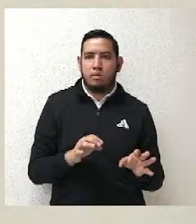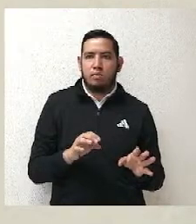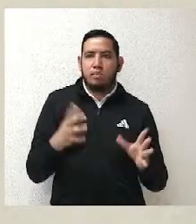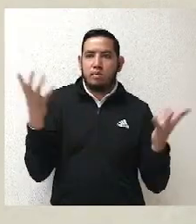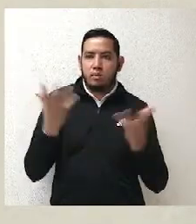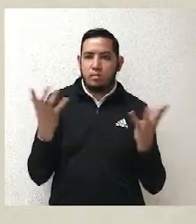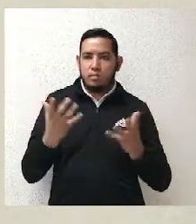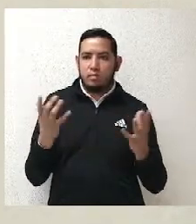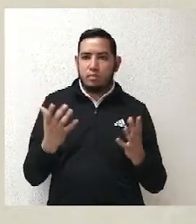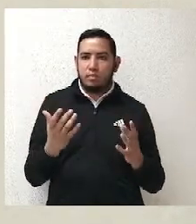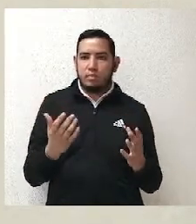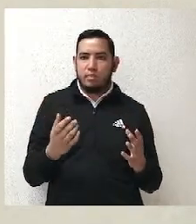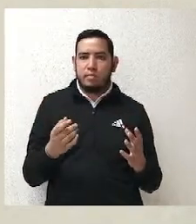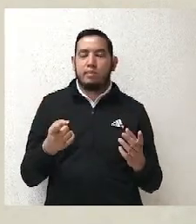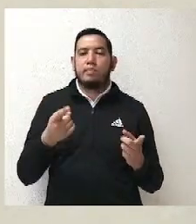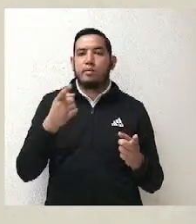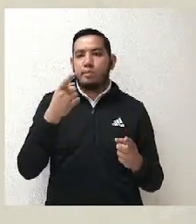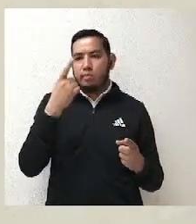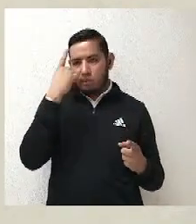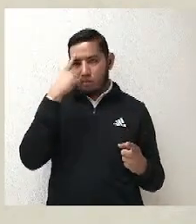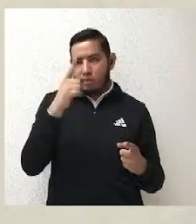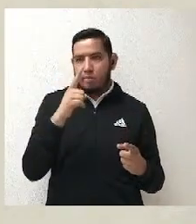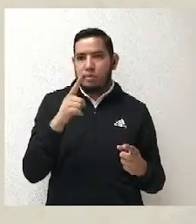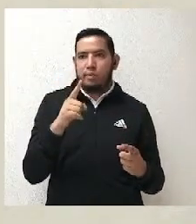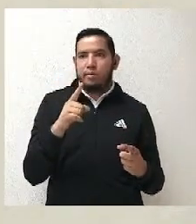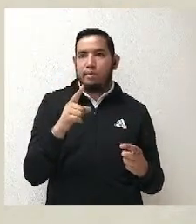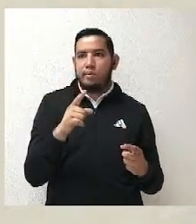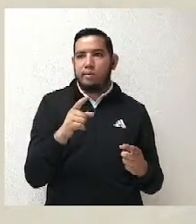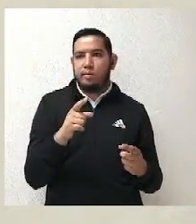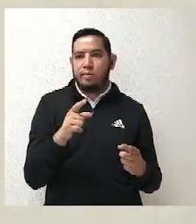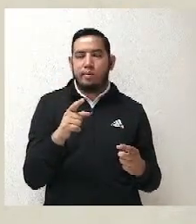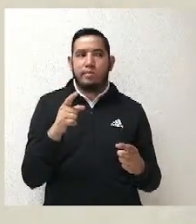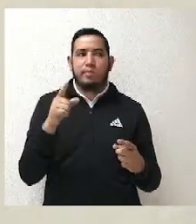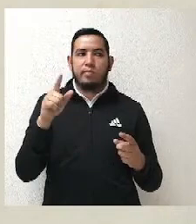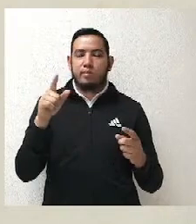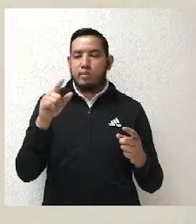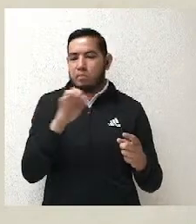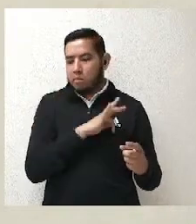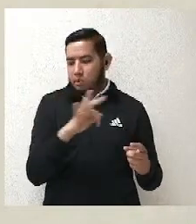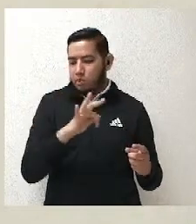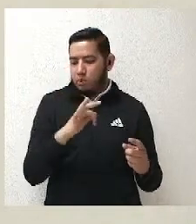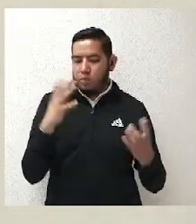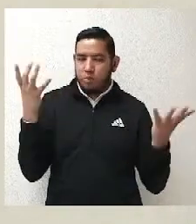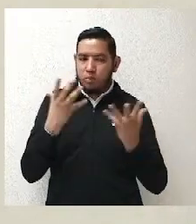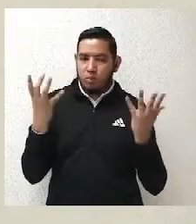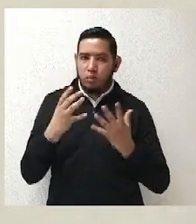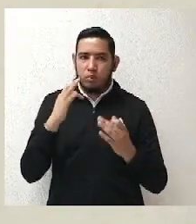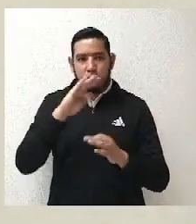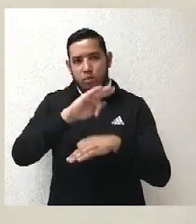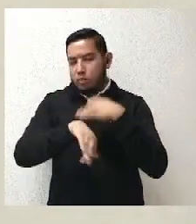tiempos ahí medio determinados, pero en realidad la idea es que ellos puedan decir todo lo